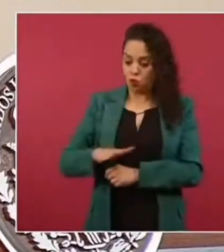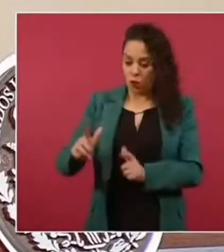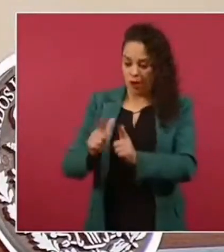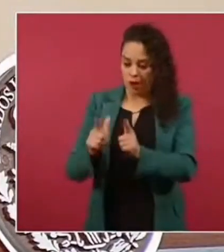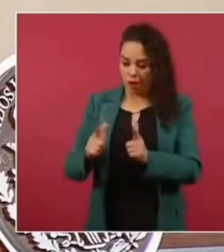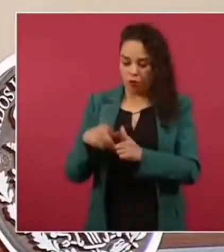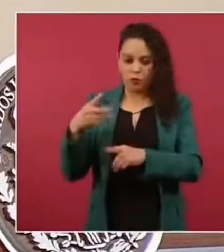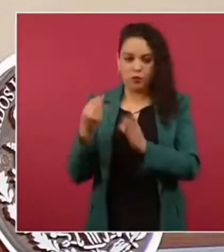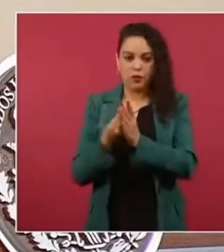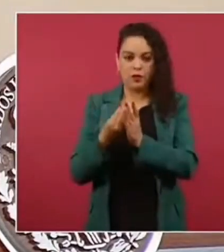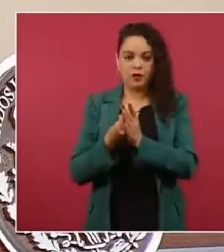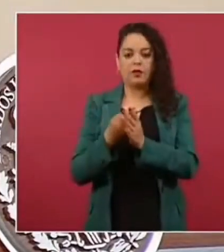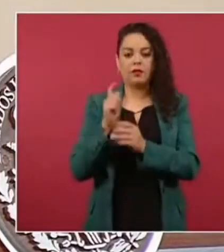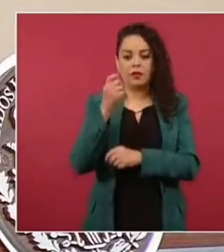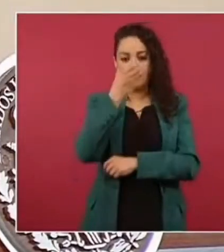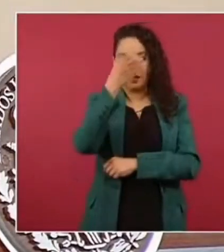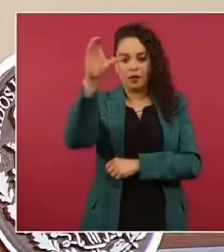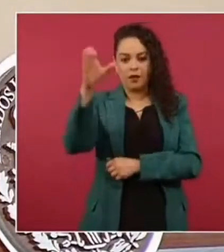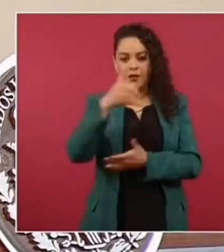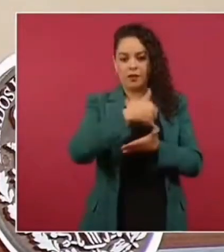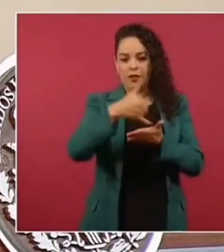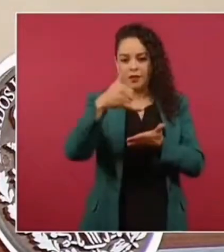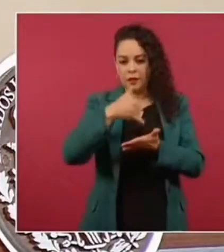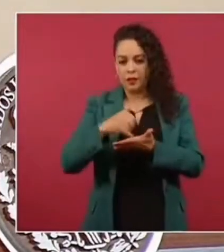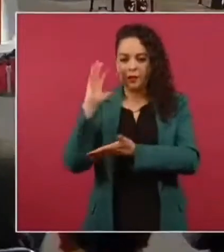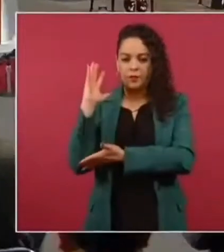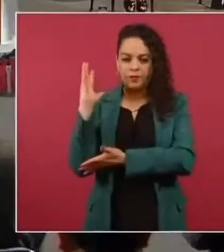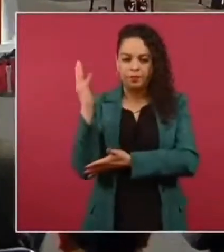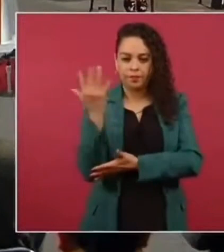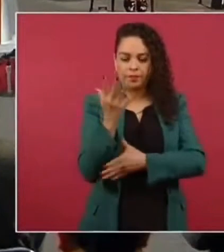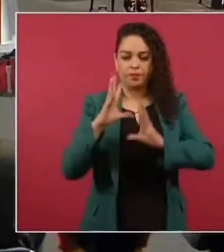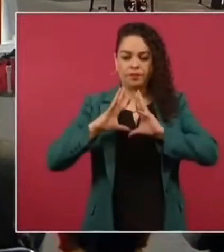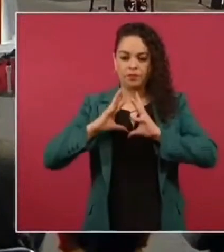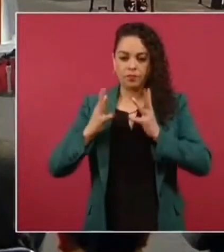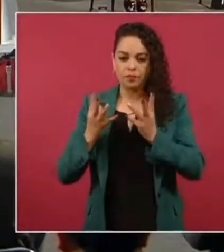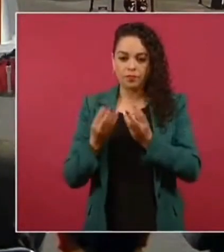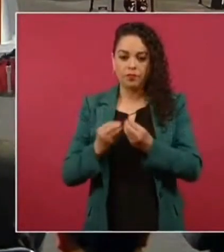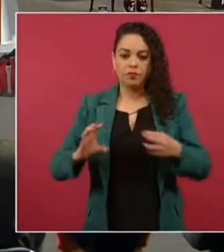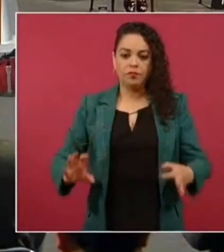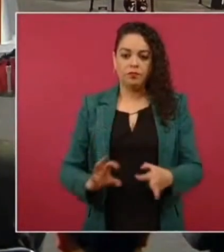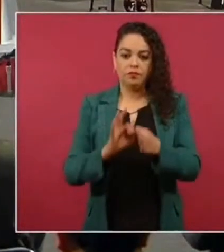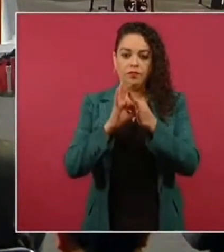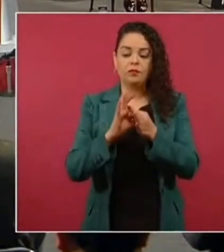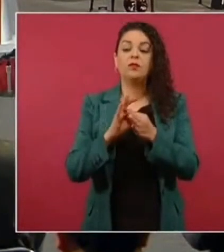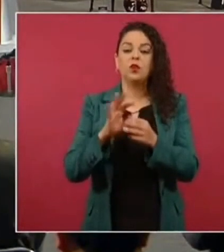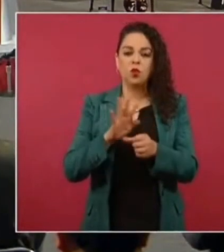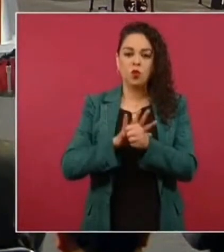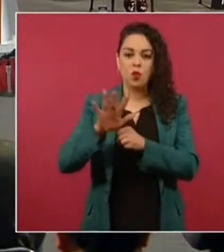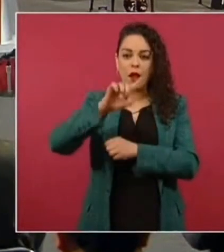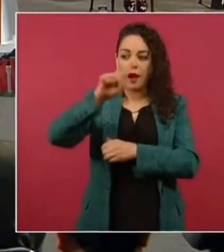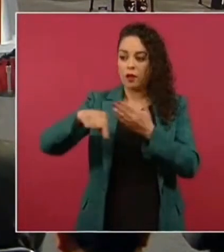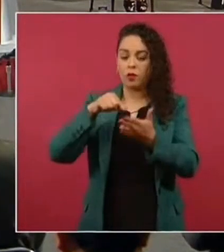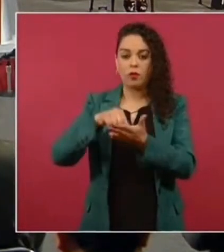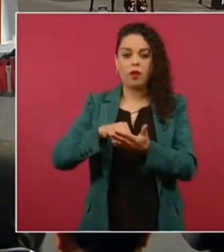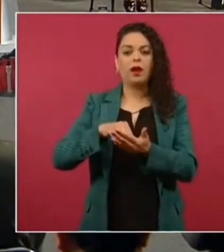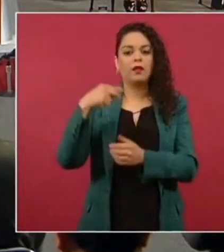un corredor biológico de todo el sureste del país sumando como el gran paso del jaguar el